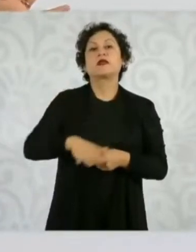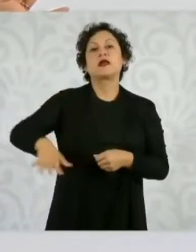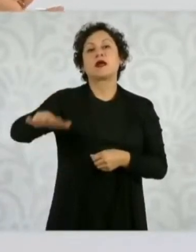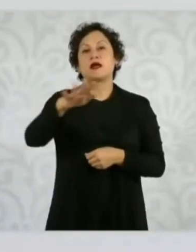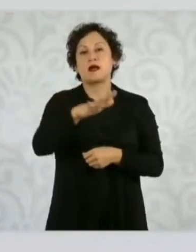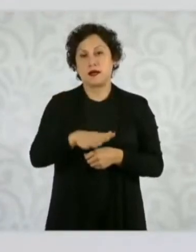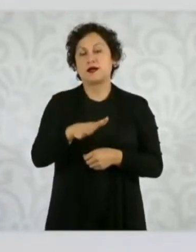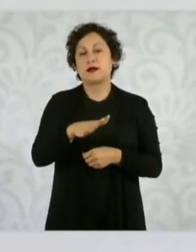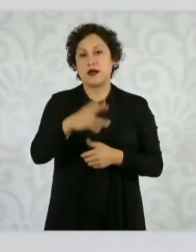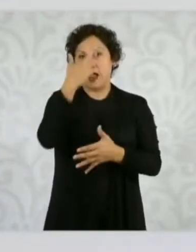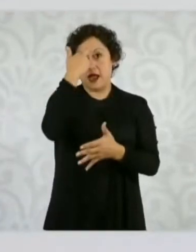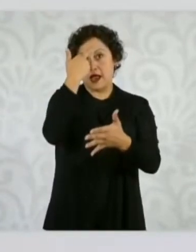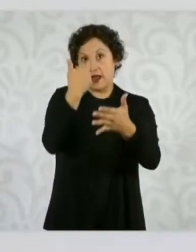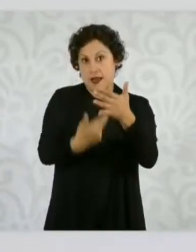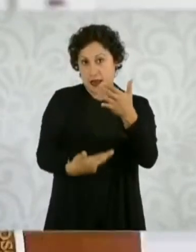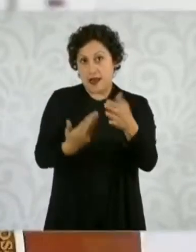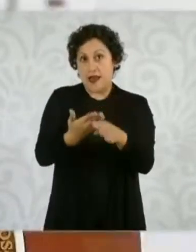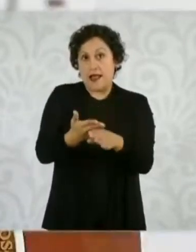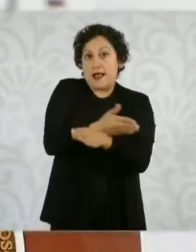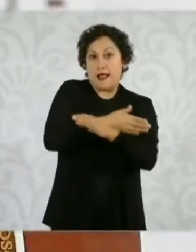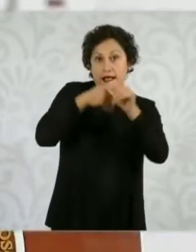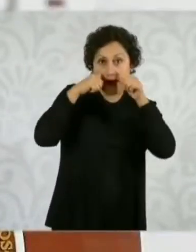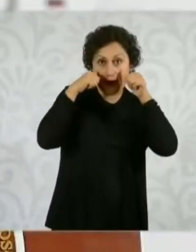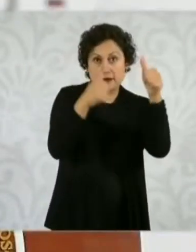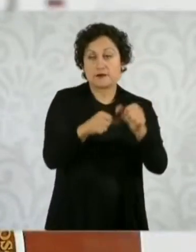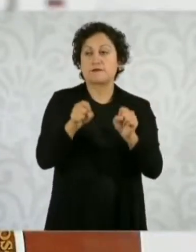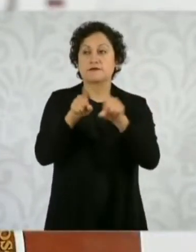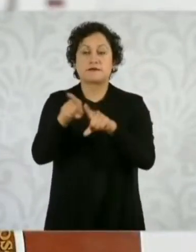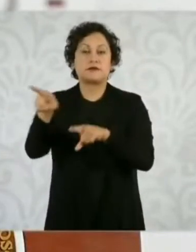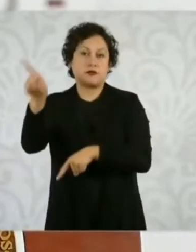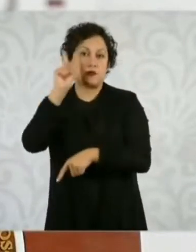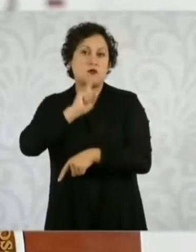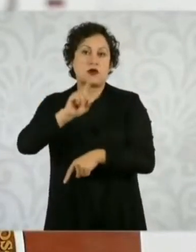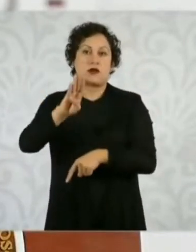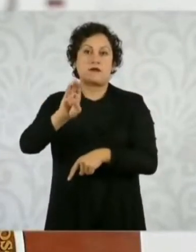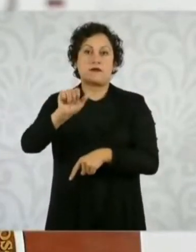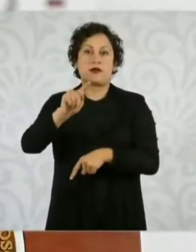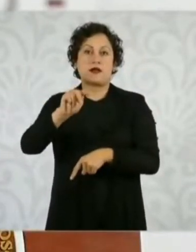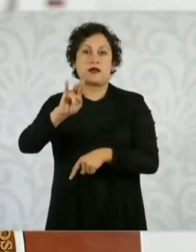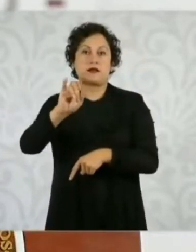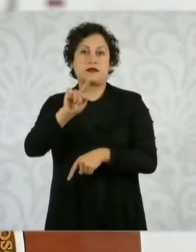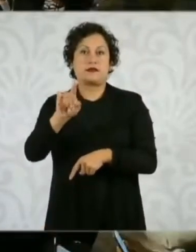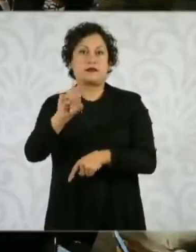Prevención, ahí va a estar también Beatriz Olivares, que fue directora del INJUVE en la ciudad. Y nada más.